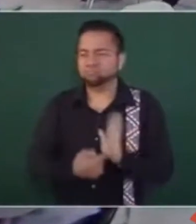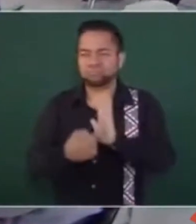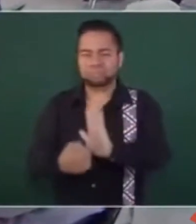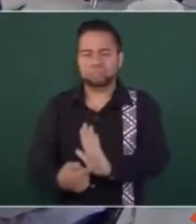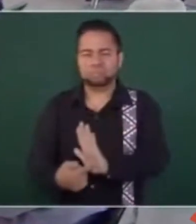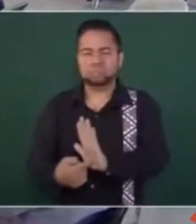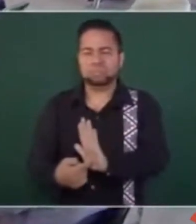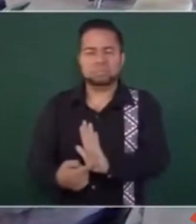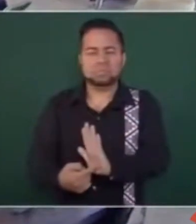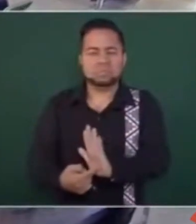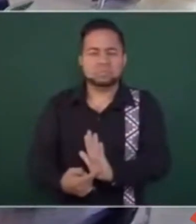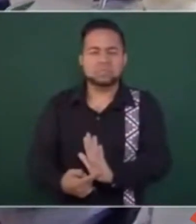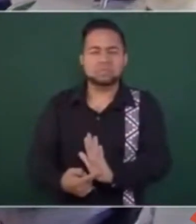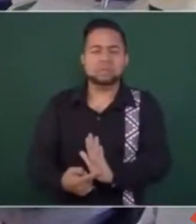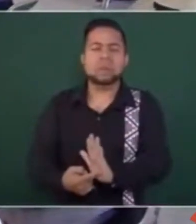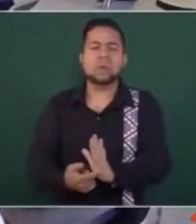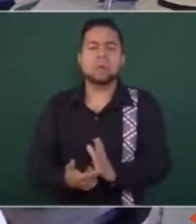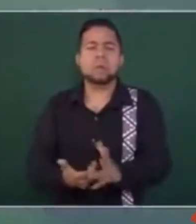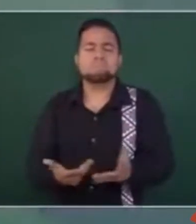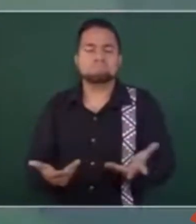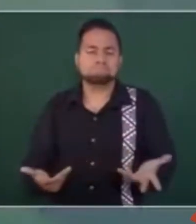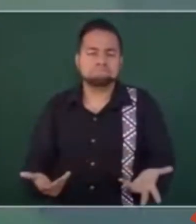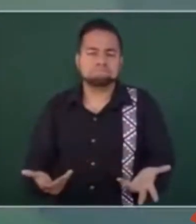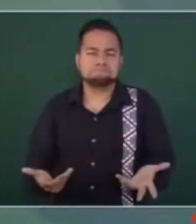estaba más o menos